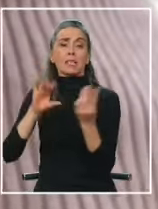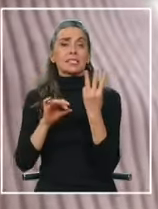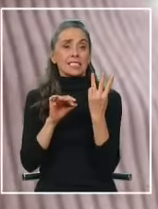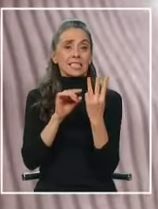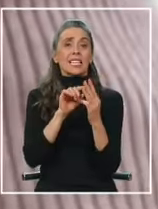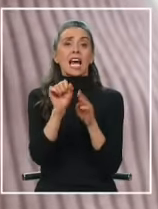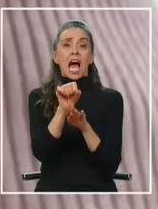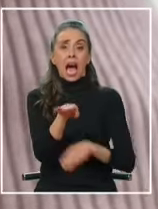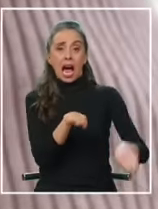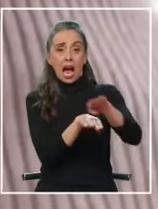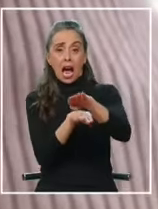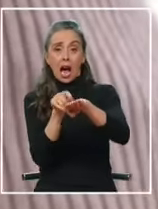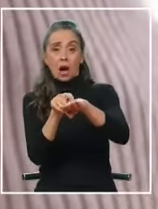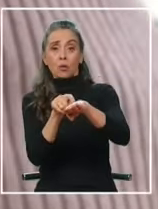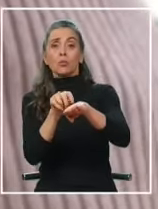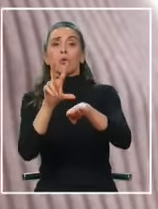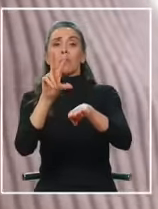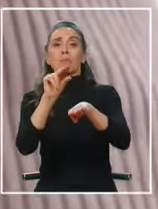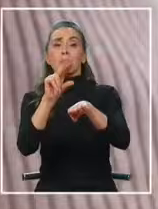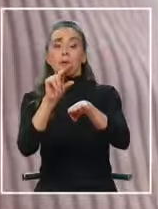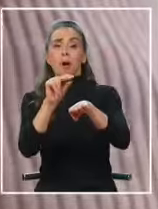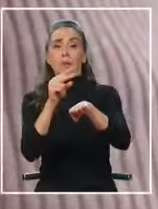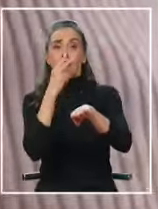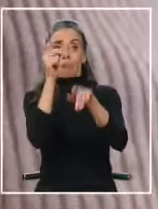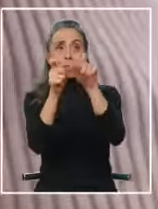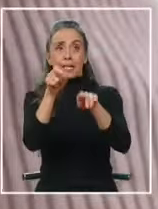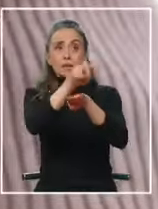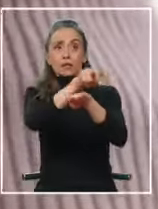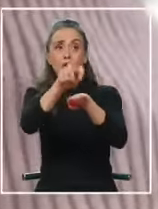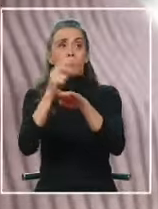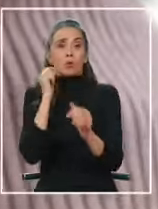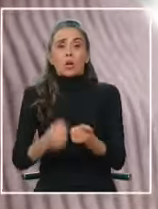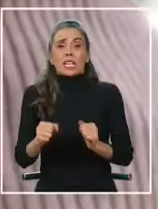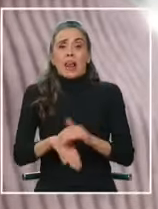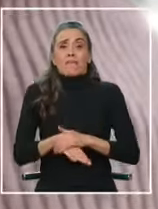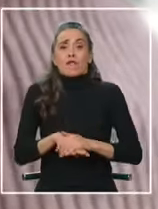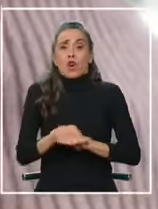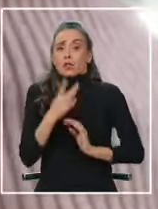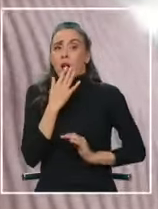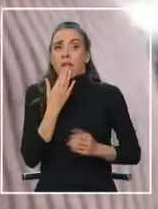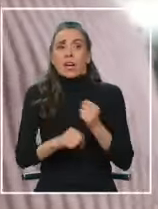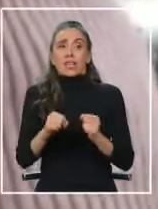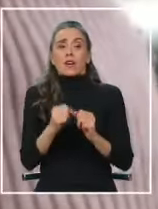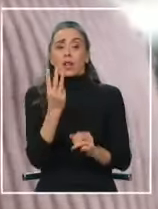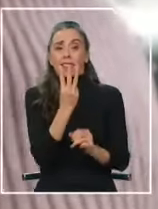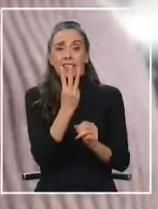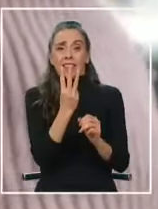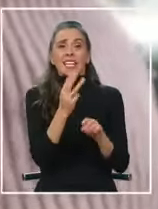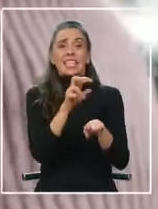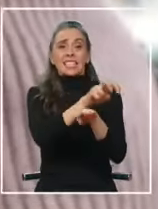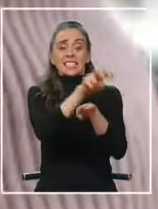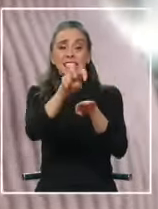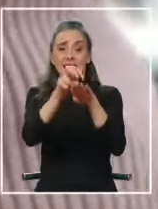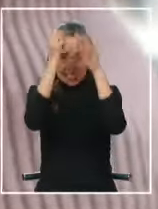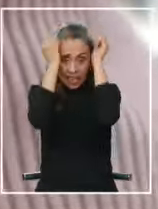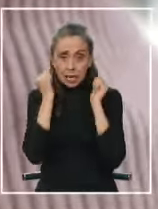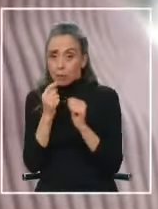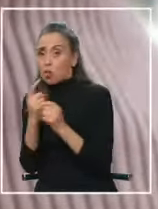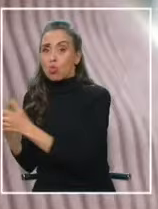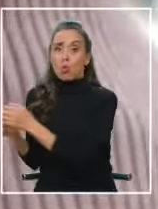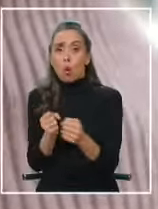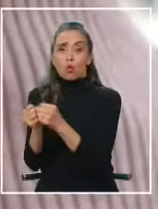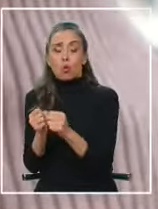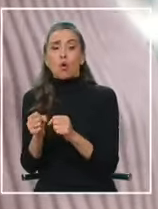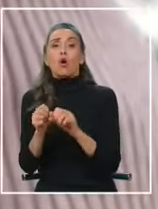otro vehículo era uno gris. Se veía a las personas que iban arriba y como entre los tres encapuchados del otro auto no podían subirlo,